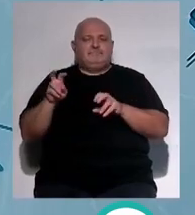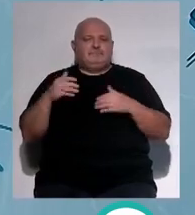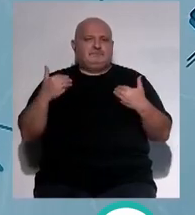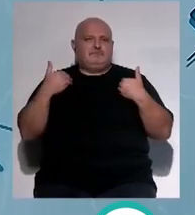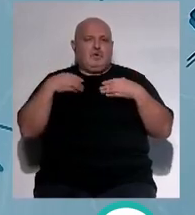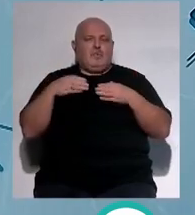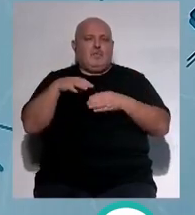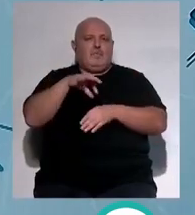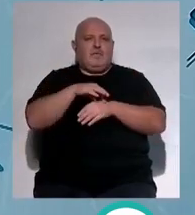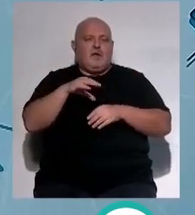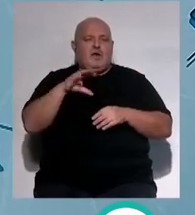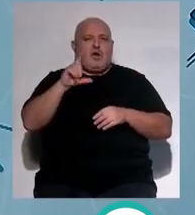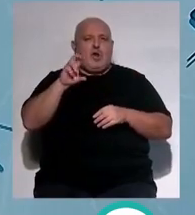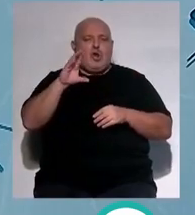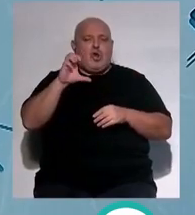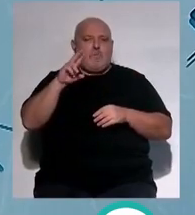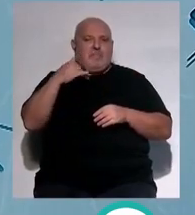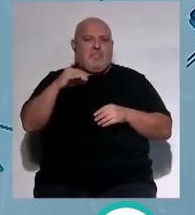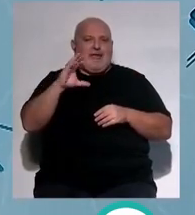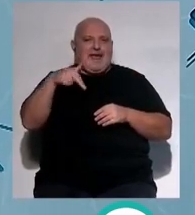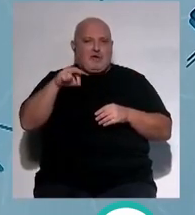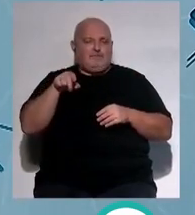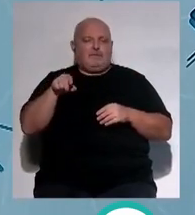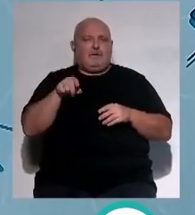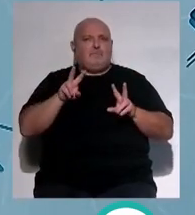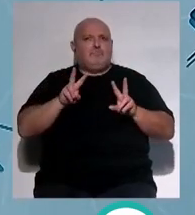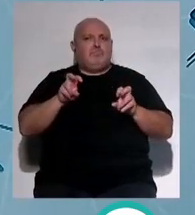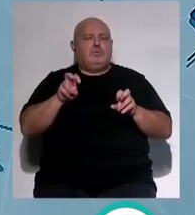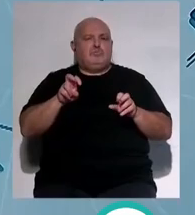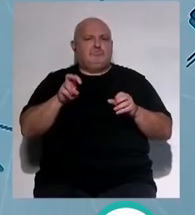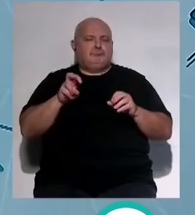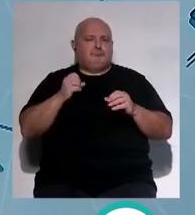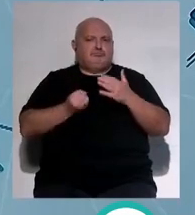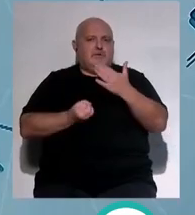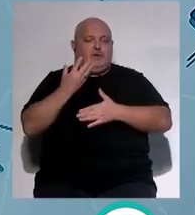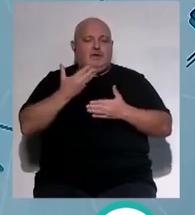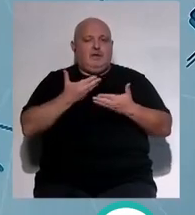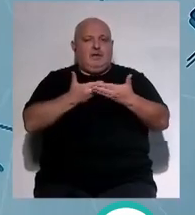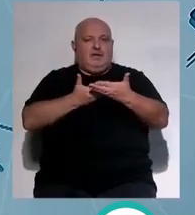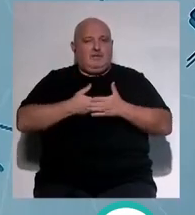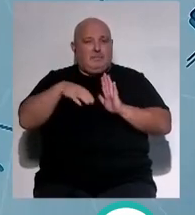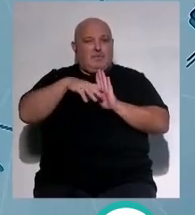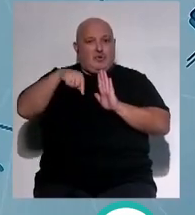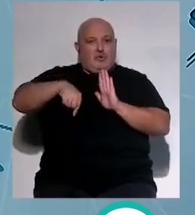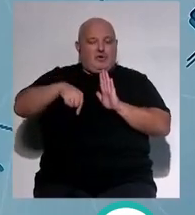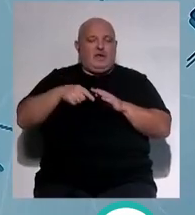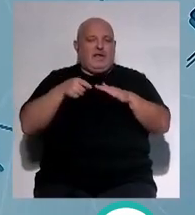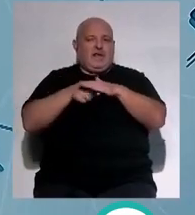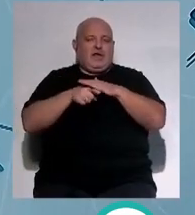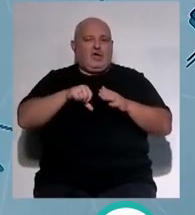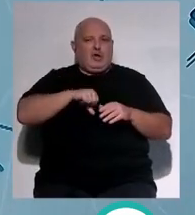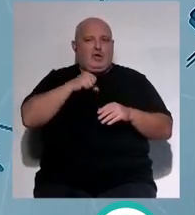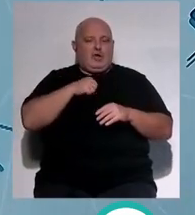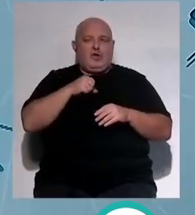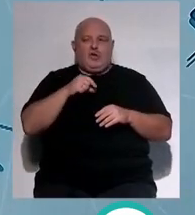parte del grupo médico doctor López Cano que inicia nueva andadura contamos en el plato de saludablemente con el gerente del